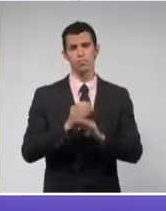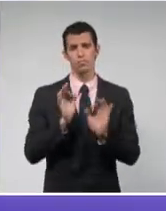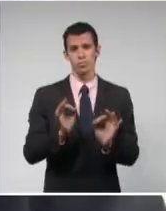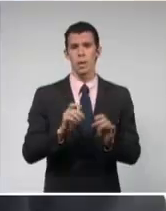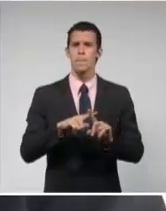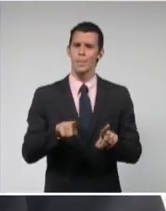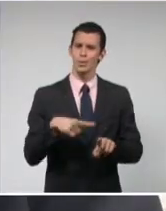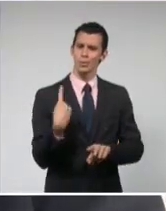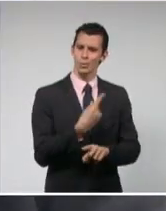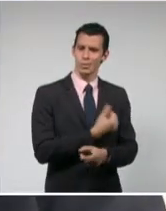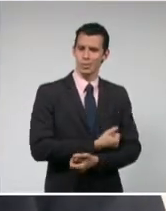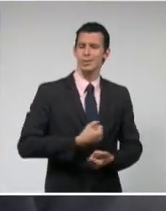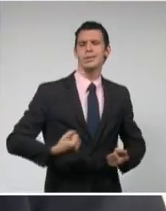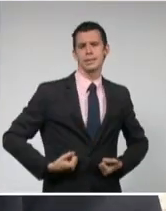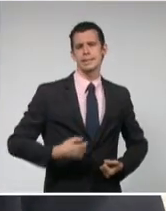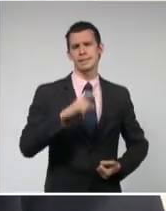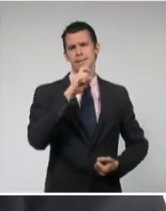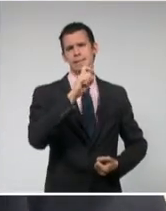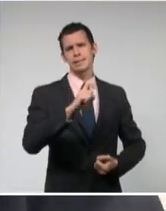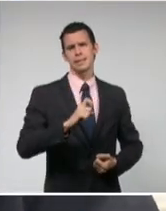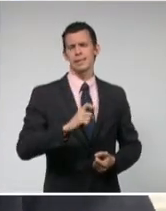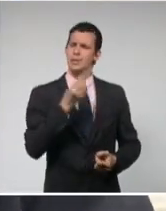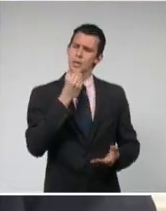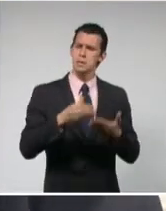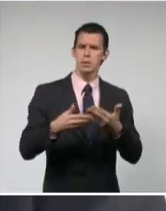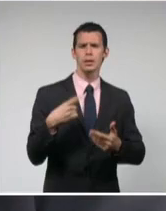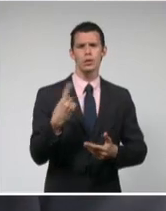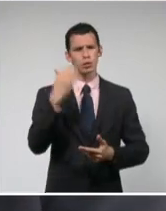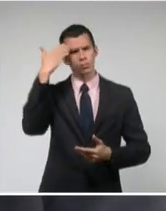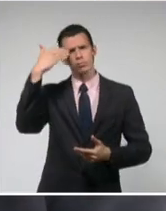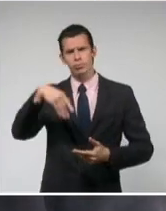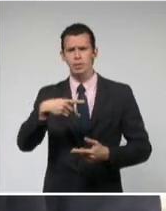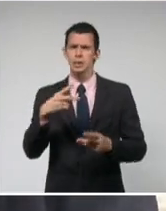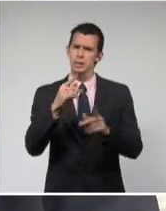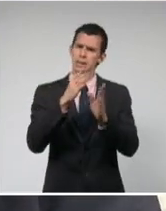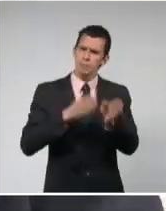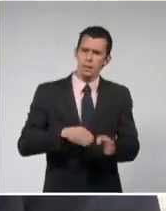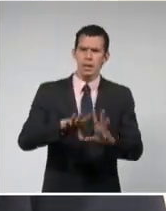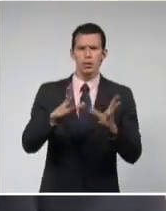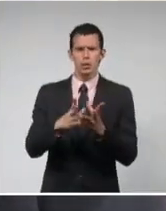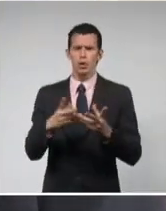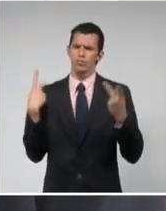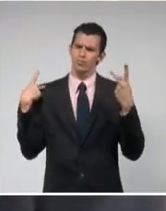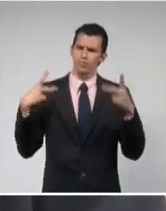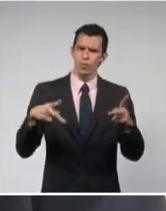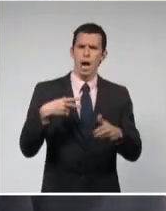responsabilidad, con mucha profesionalidad y con mucha disciplina, los trabajadores de Correos de Cuba han asumido en estos tiempos de COVID